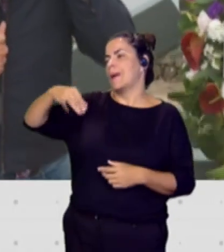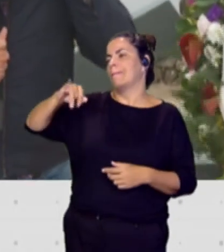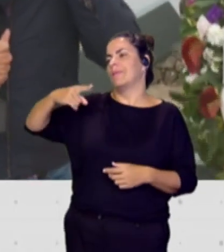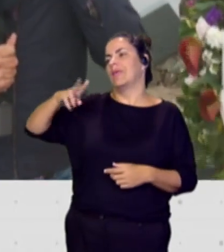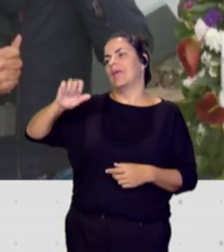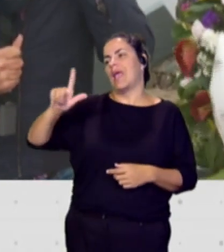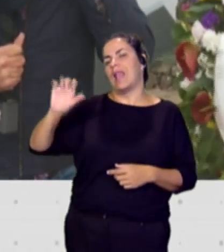Buenos días.